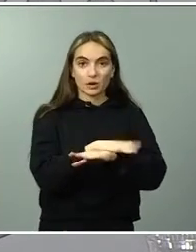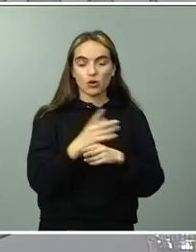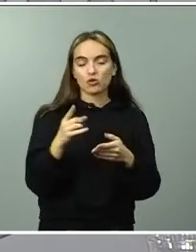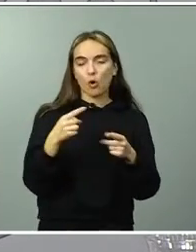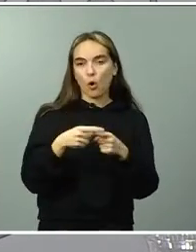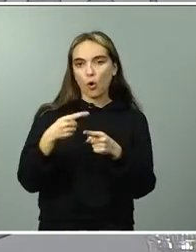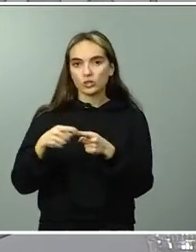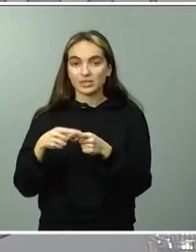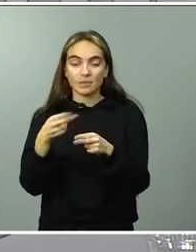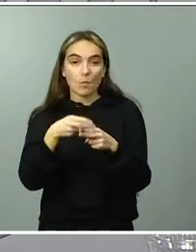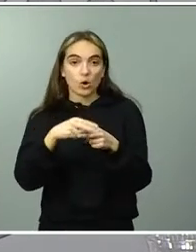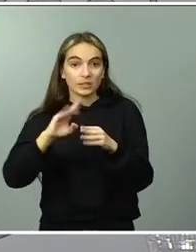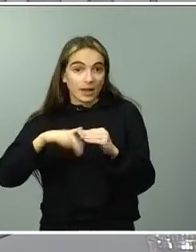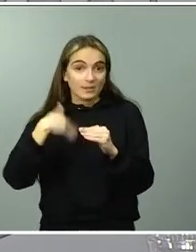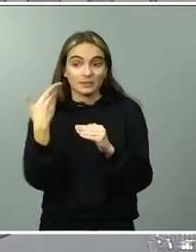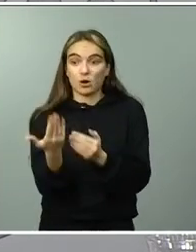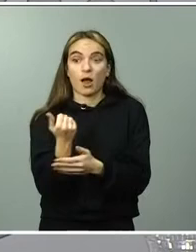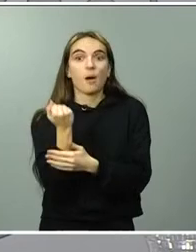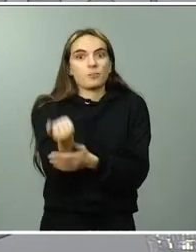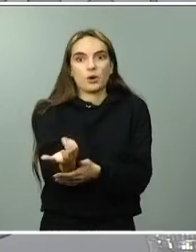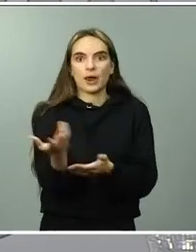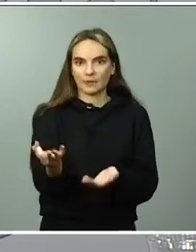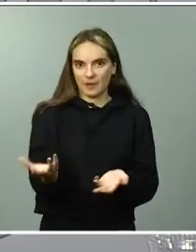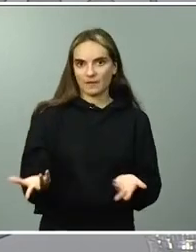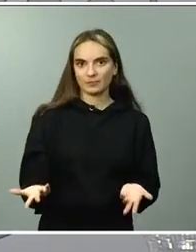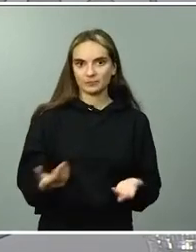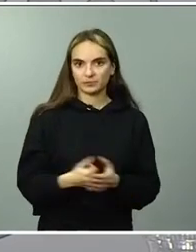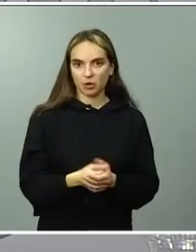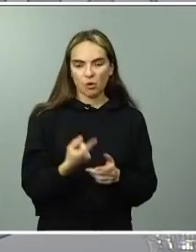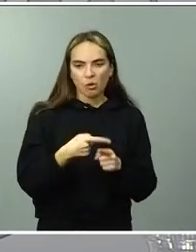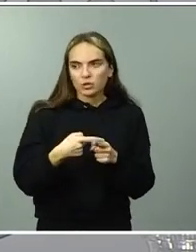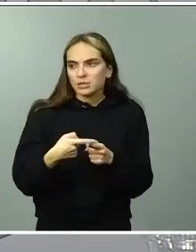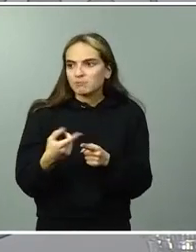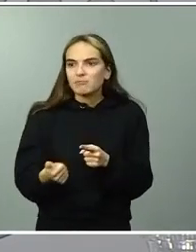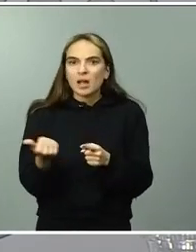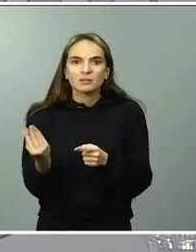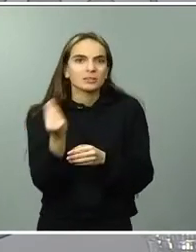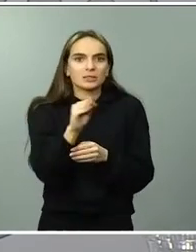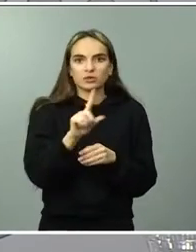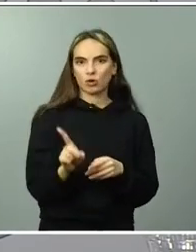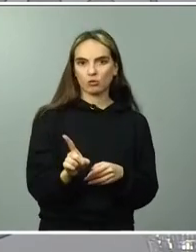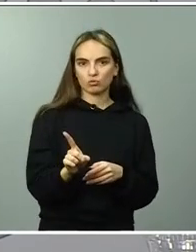Nada más que añadir, tal vez, una reflexión, porque estos días